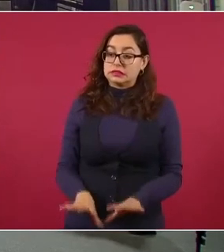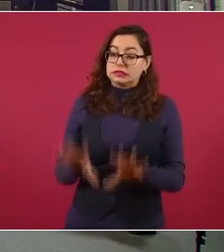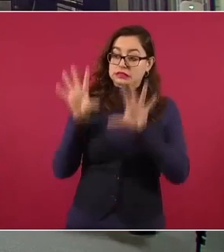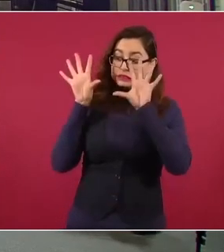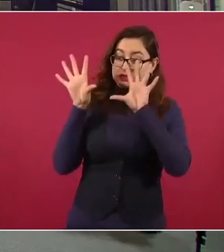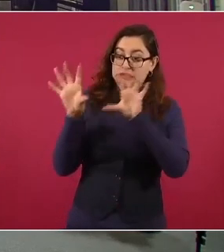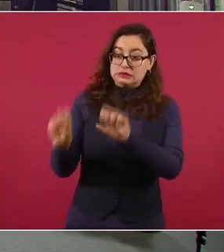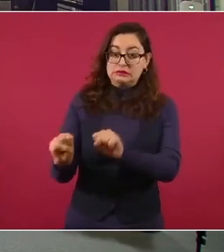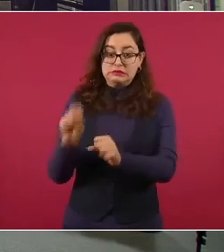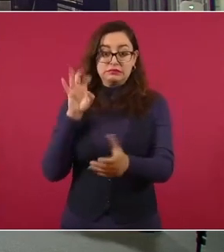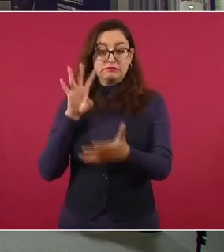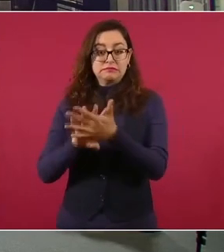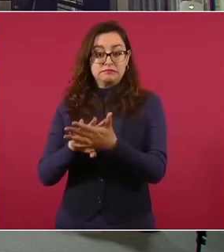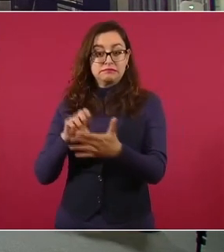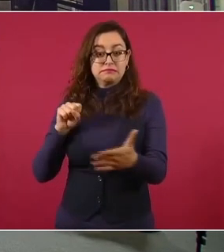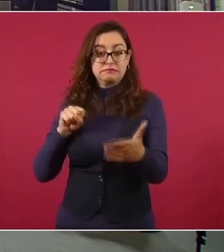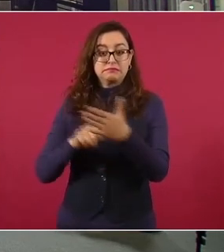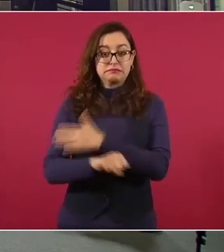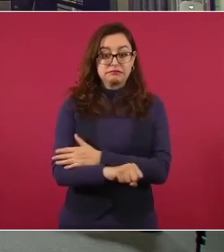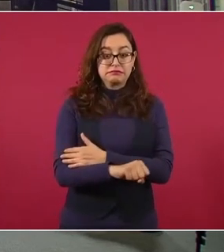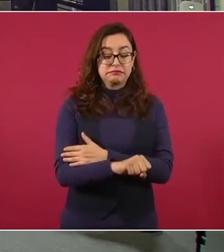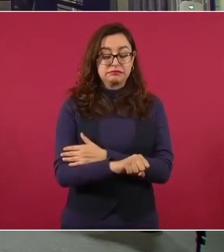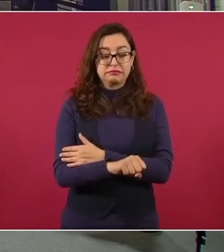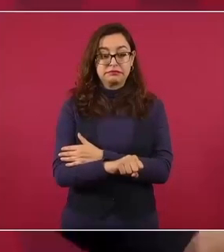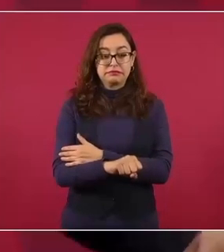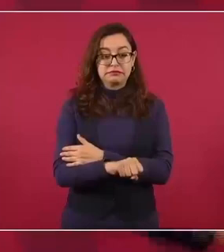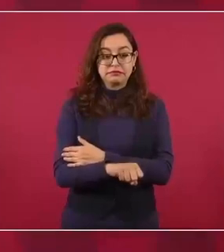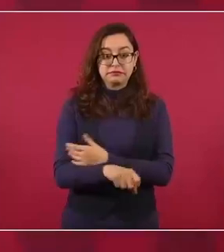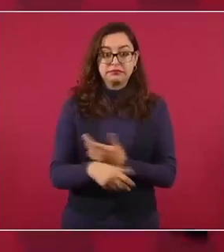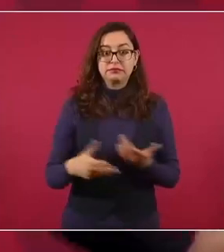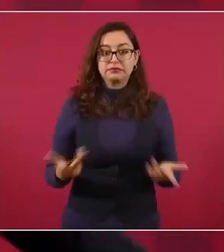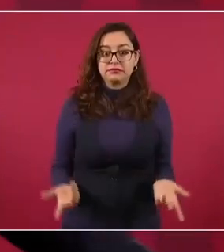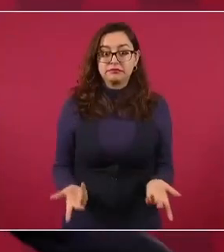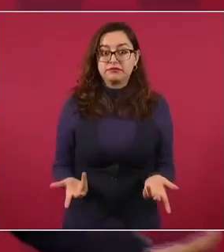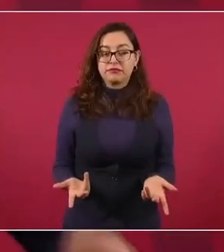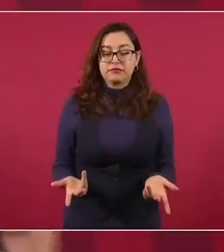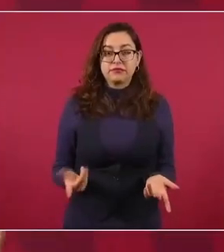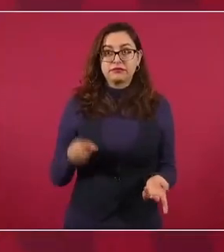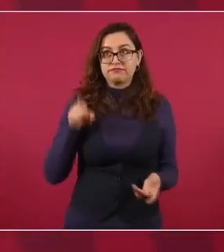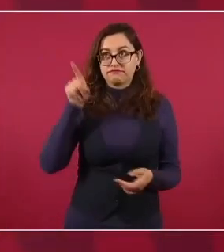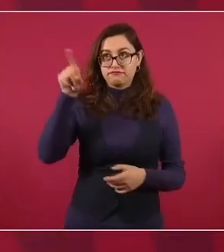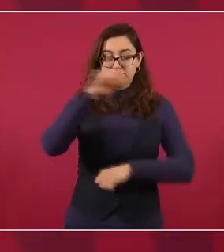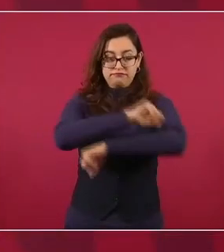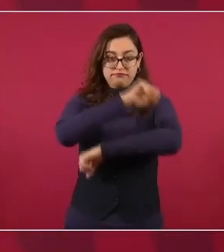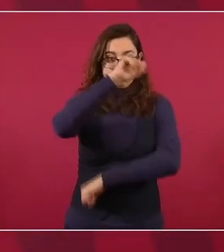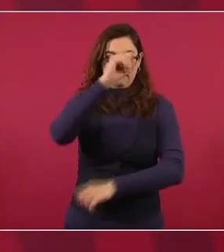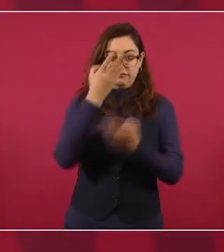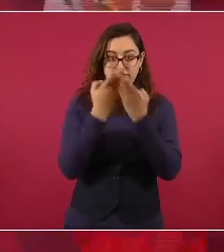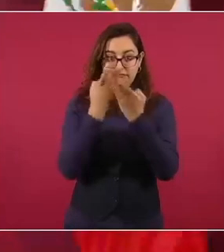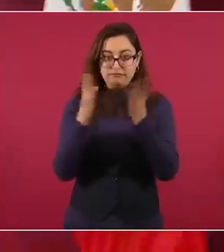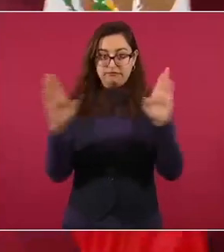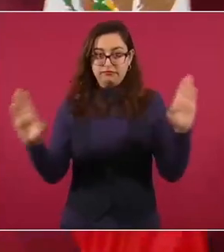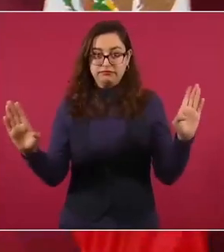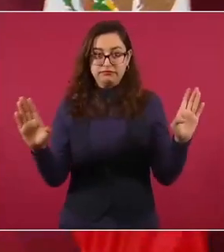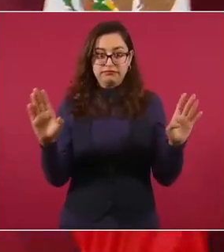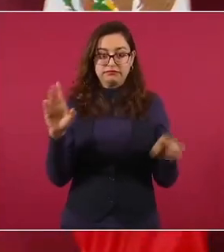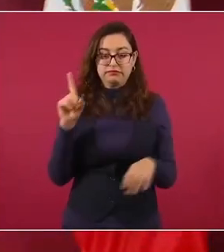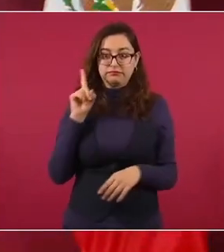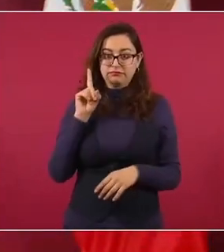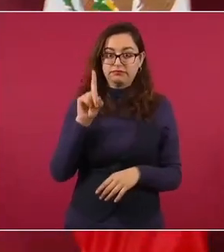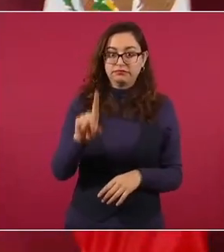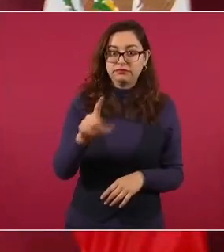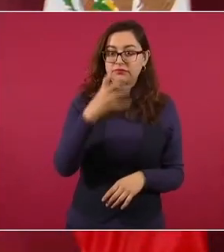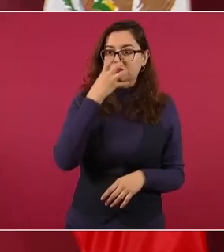y sale al balcón a decir, me han traicionado, la gente